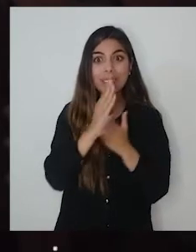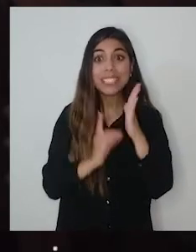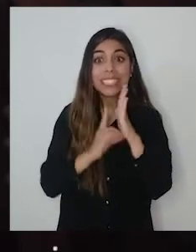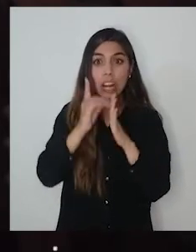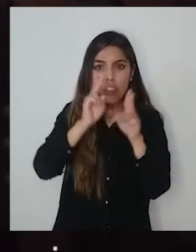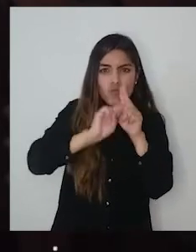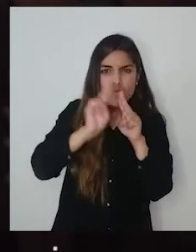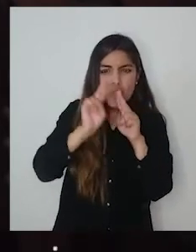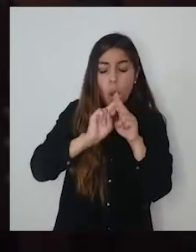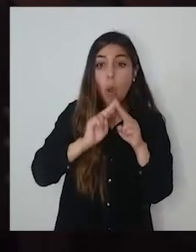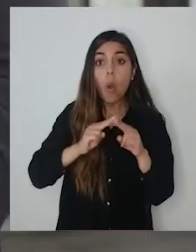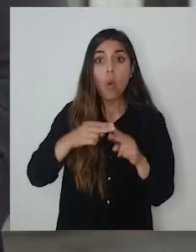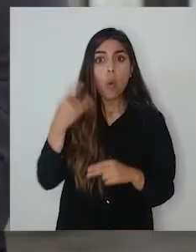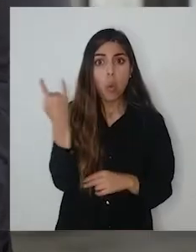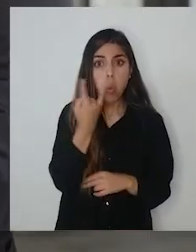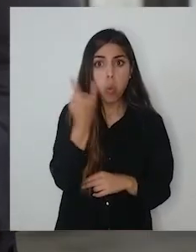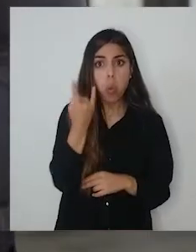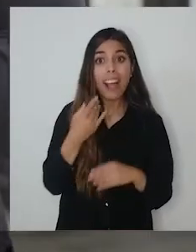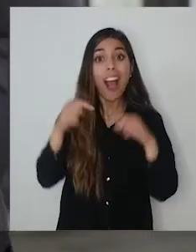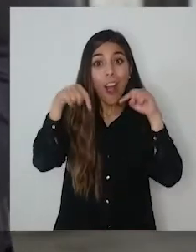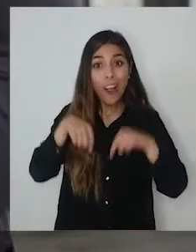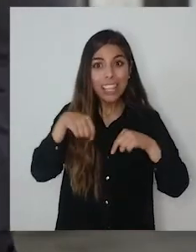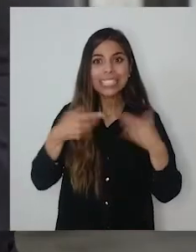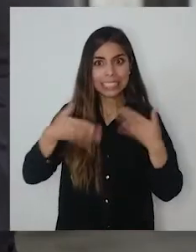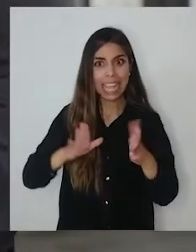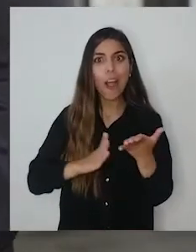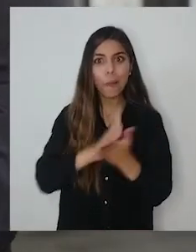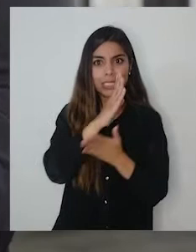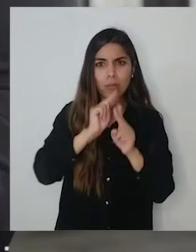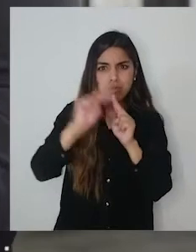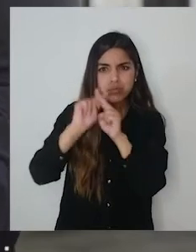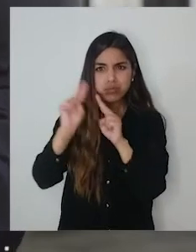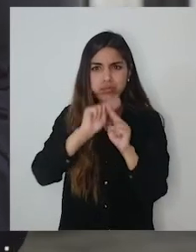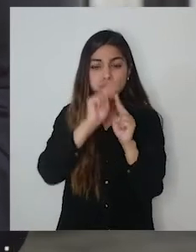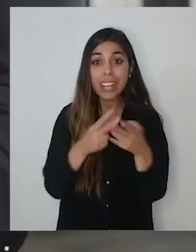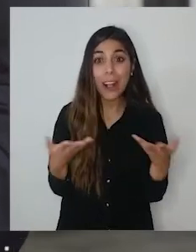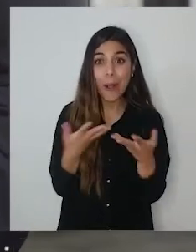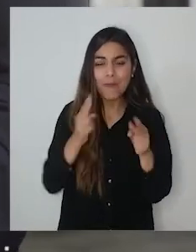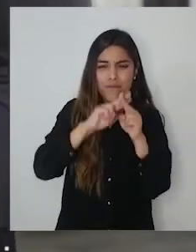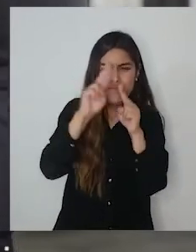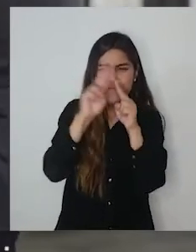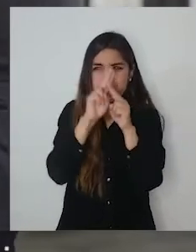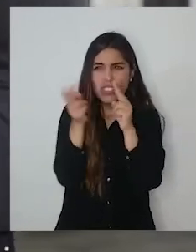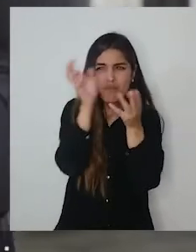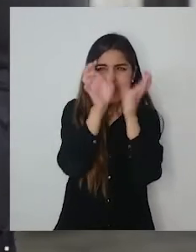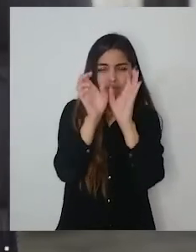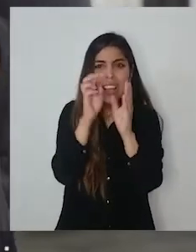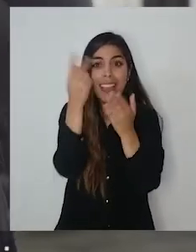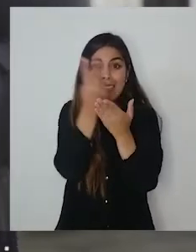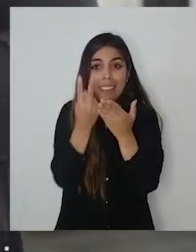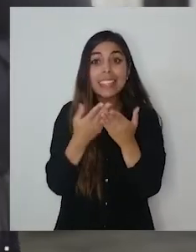desarrollo de una obra de emergencia. Hoy día nos encontramos en la ejecución de las obras de emergencia que consisten más bien en la reparación,